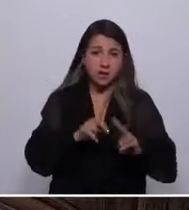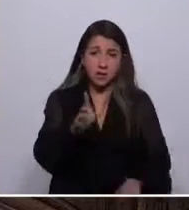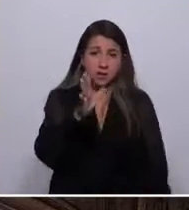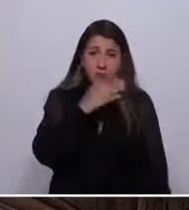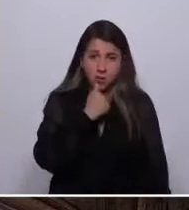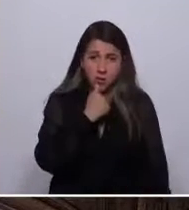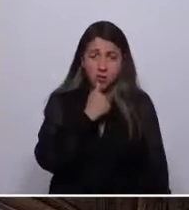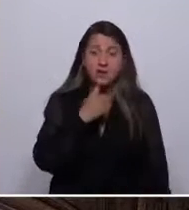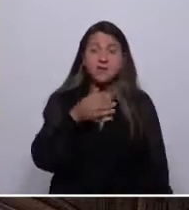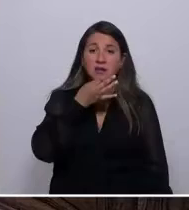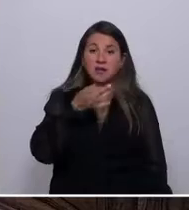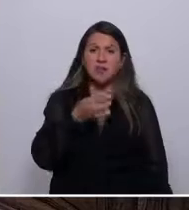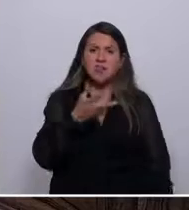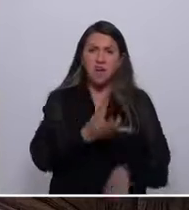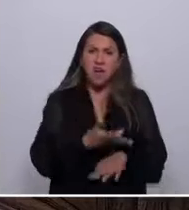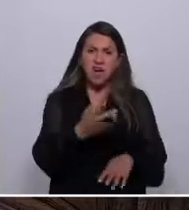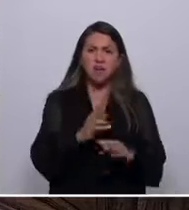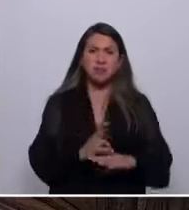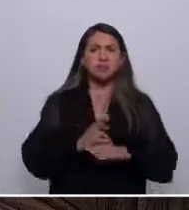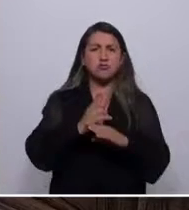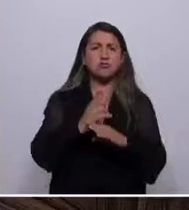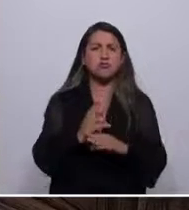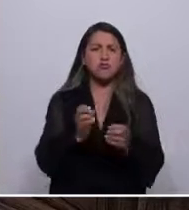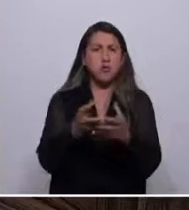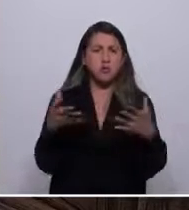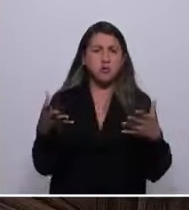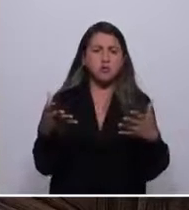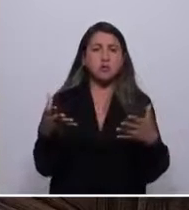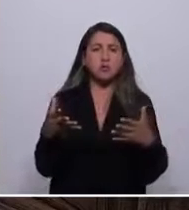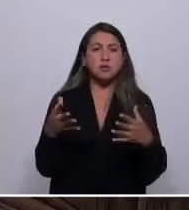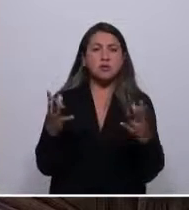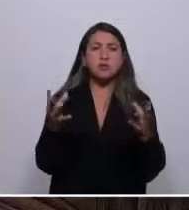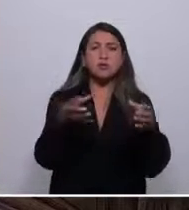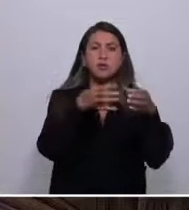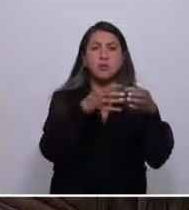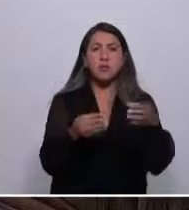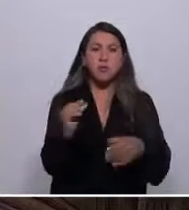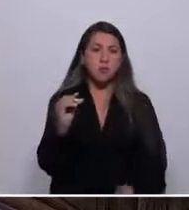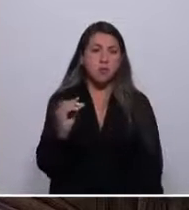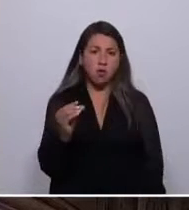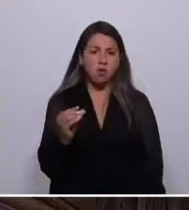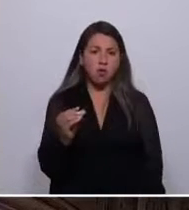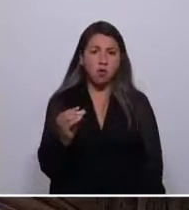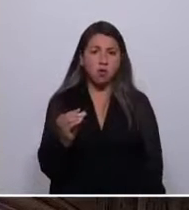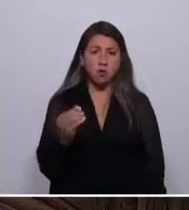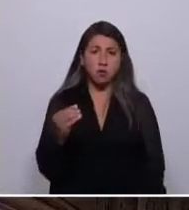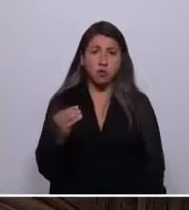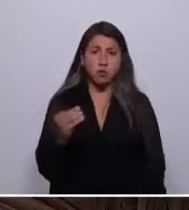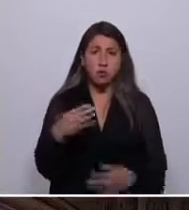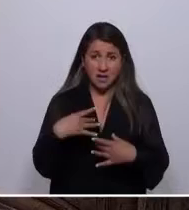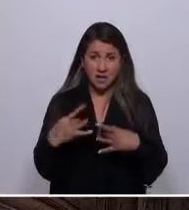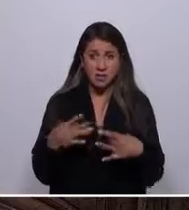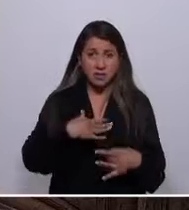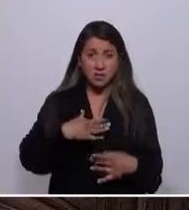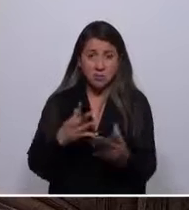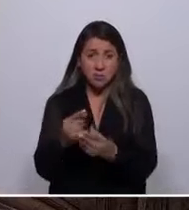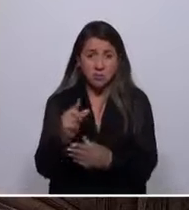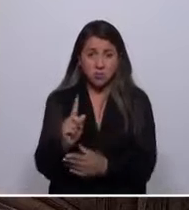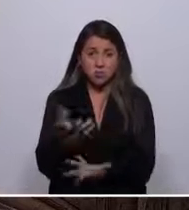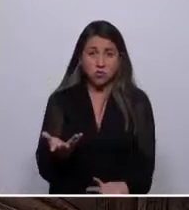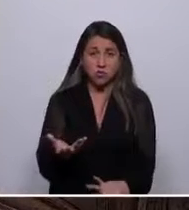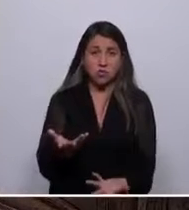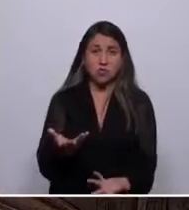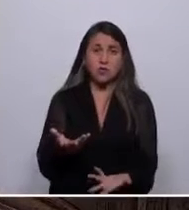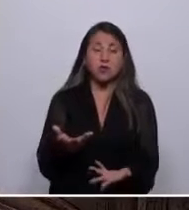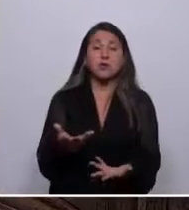estamos sobre representados en esta convención porque somos muy pocos, como si hubiéramos elegido ser pocos. Detrás de toda